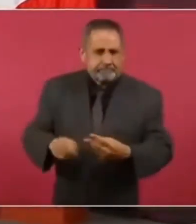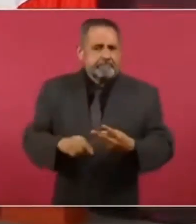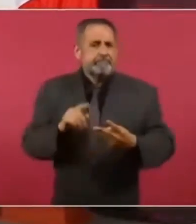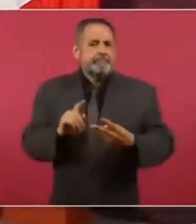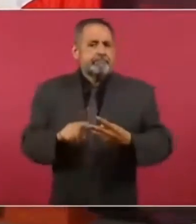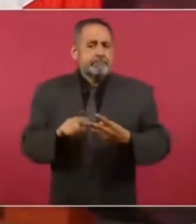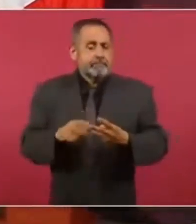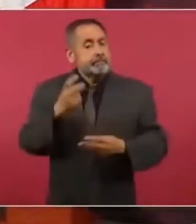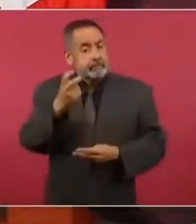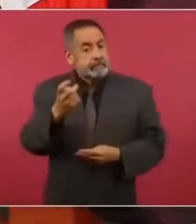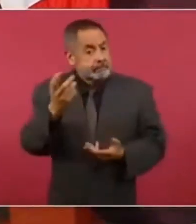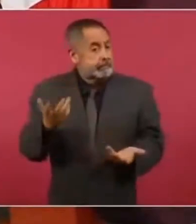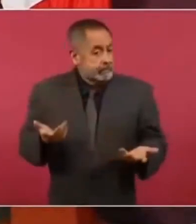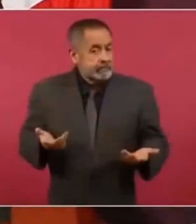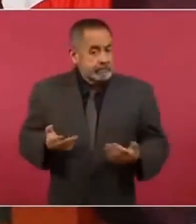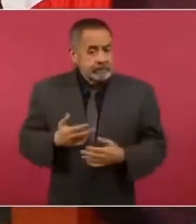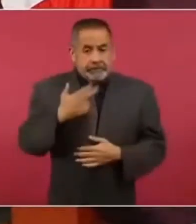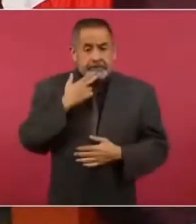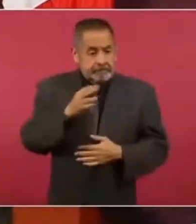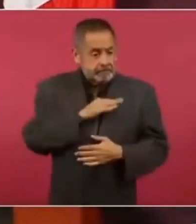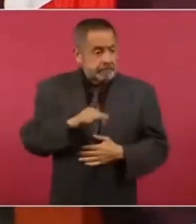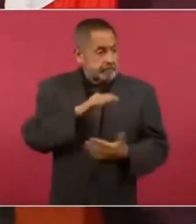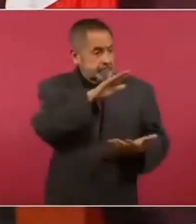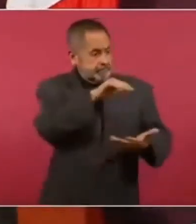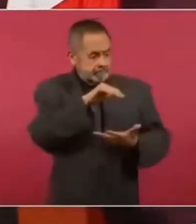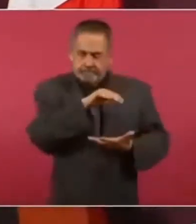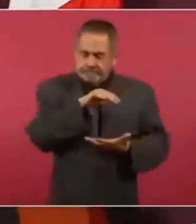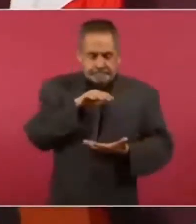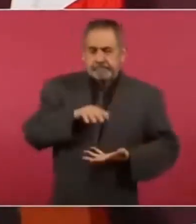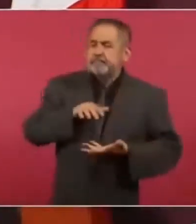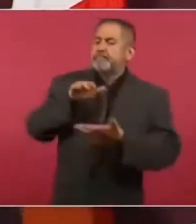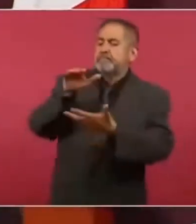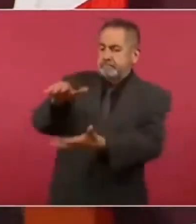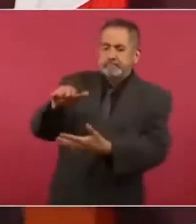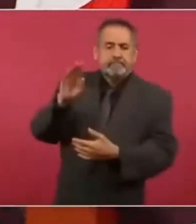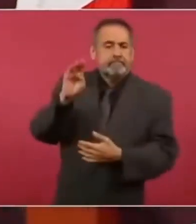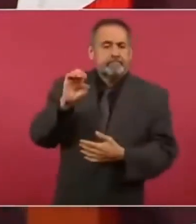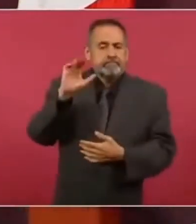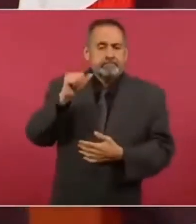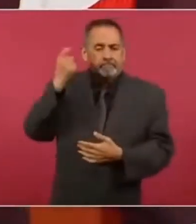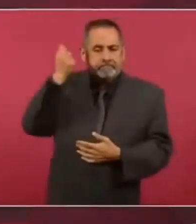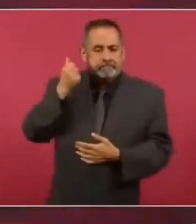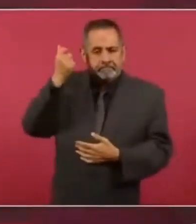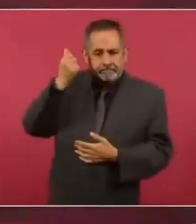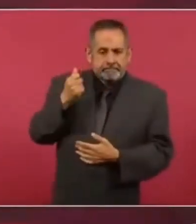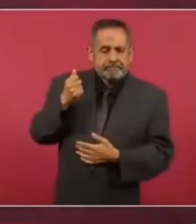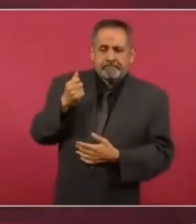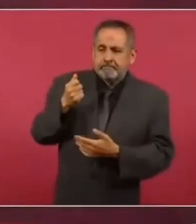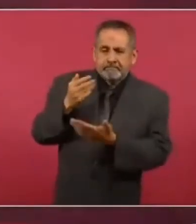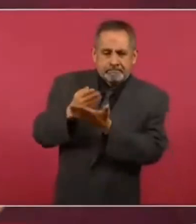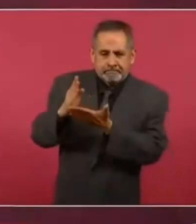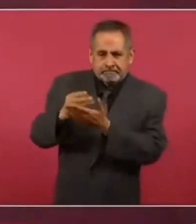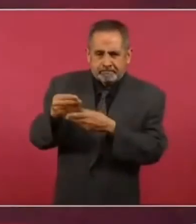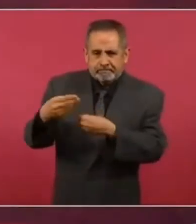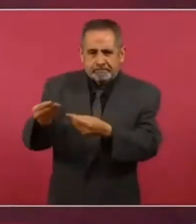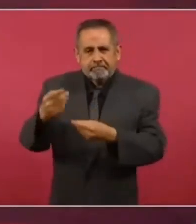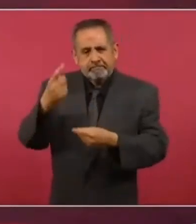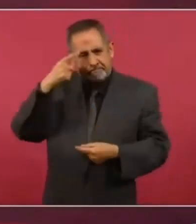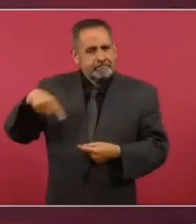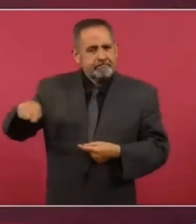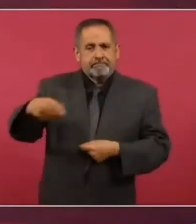Es lo que nos permite entregar las becas a estudiantes de familias pobres.